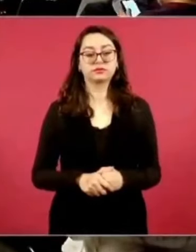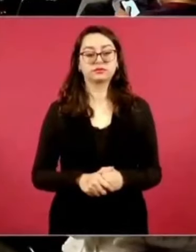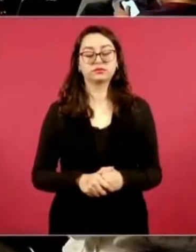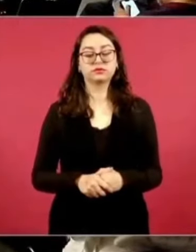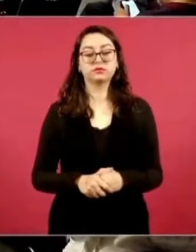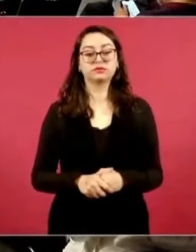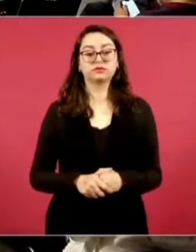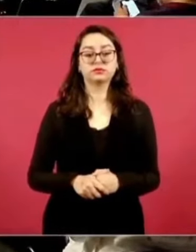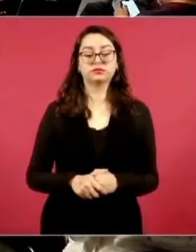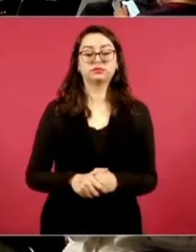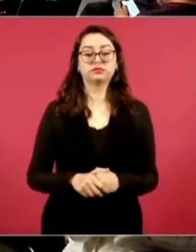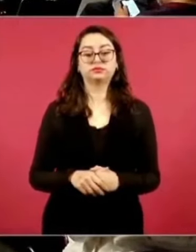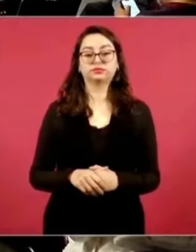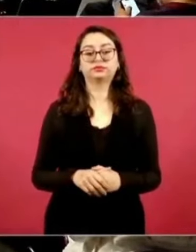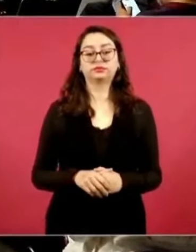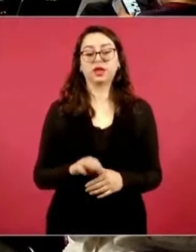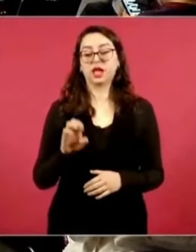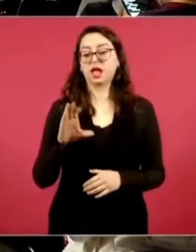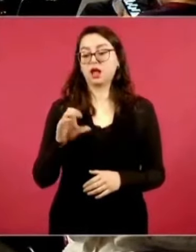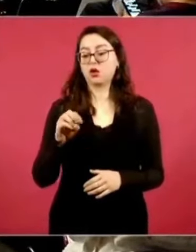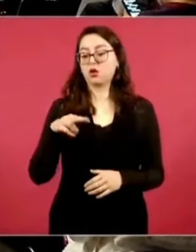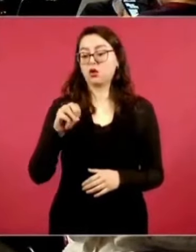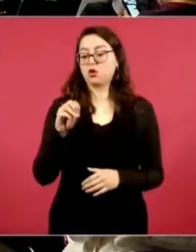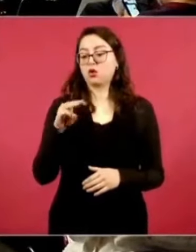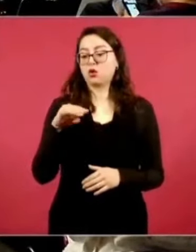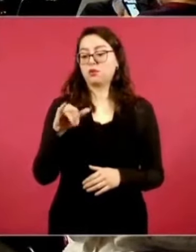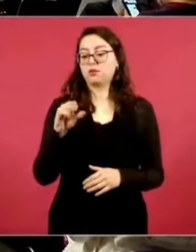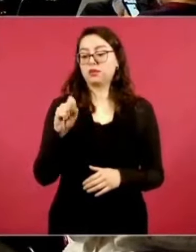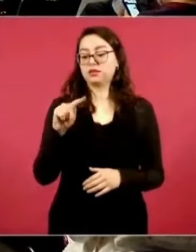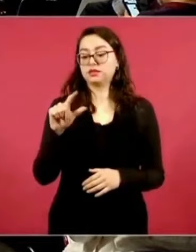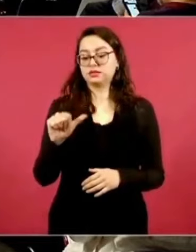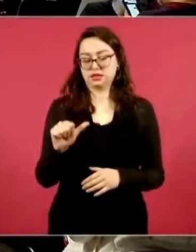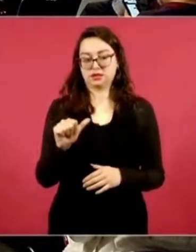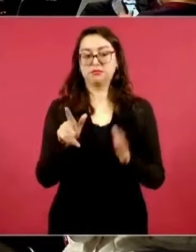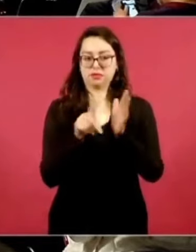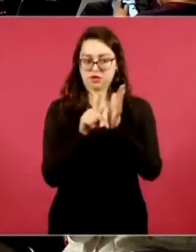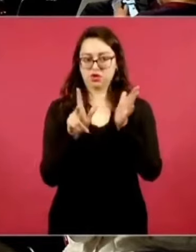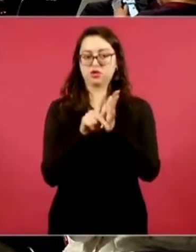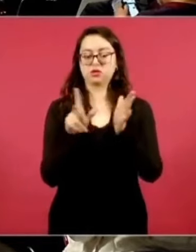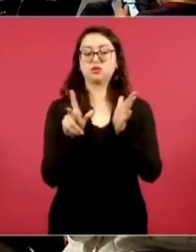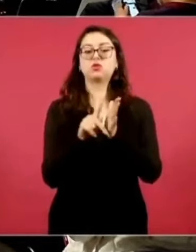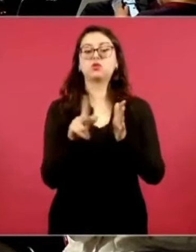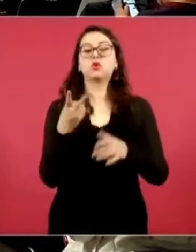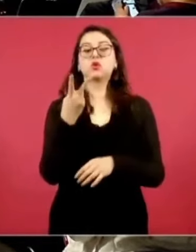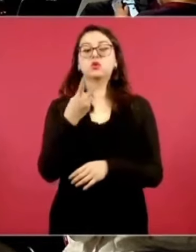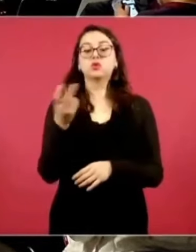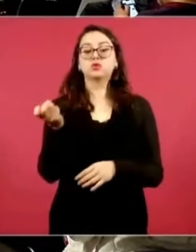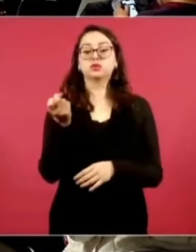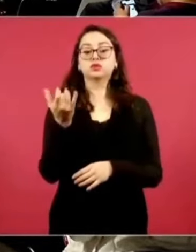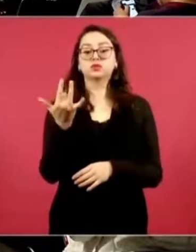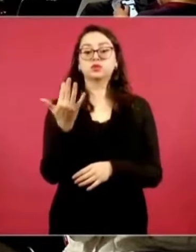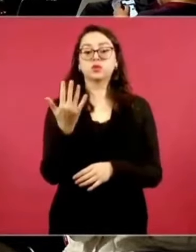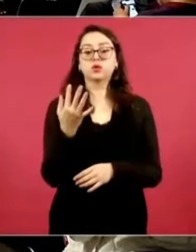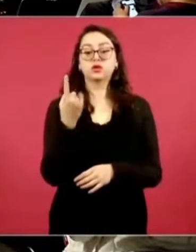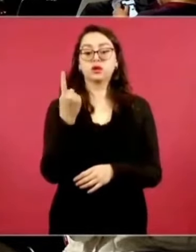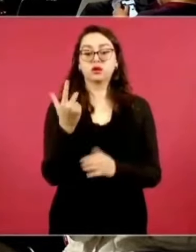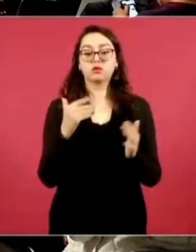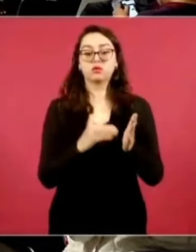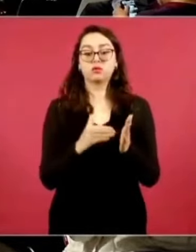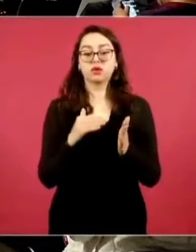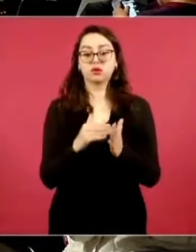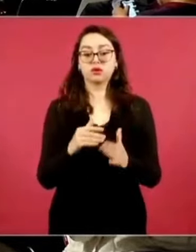El Economista, ese es periódico, doscientos cincuenta y un millones.